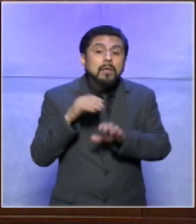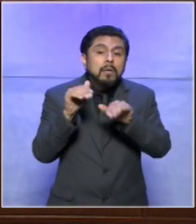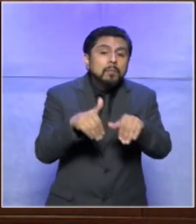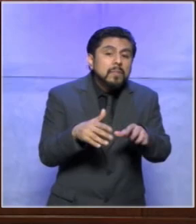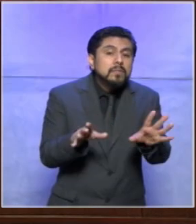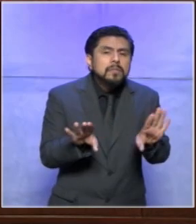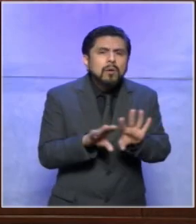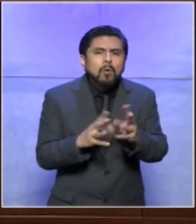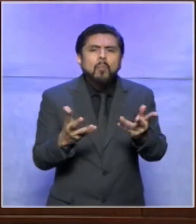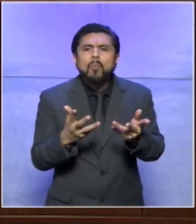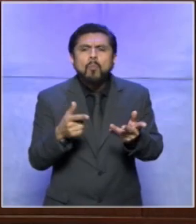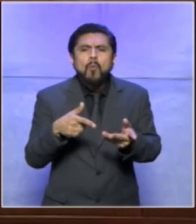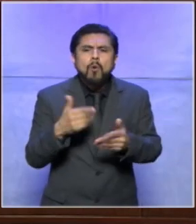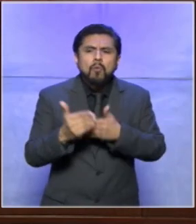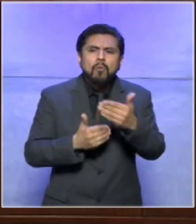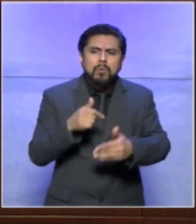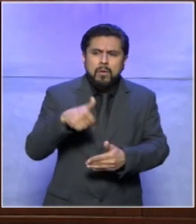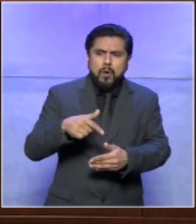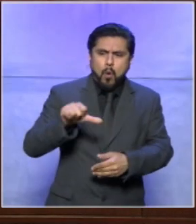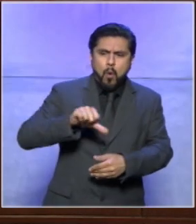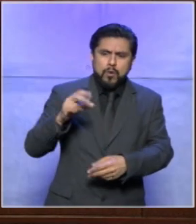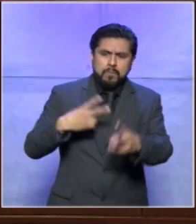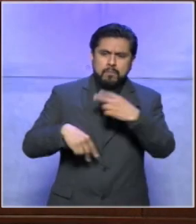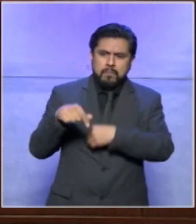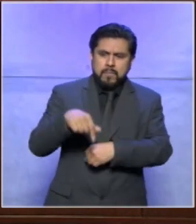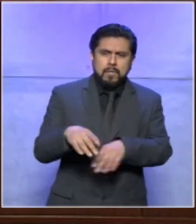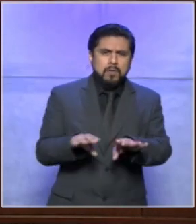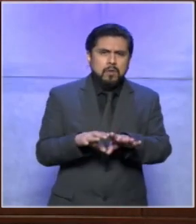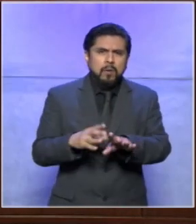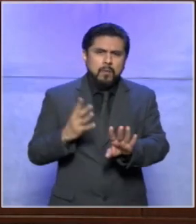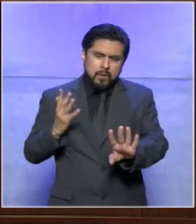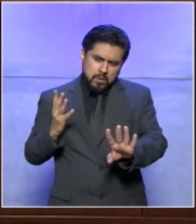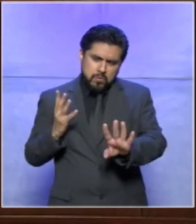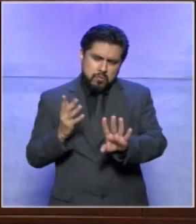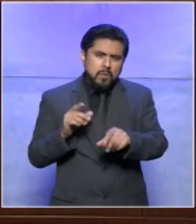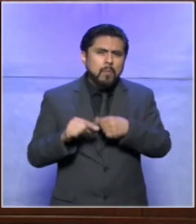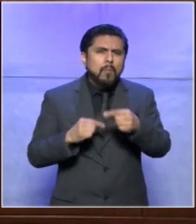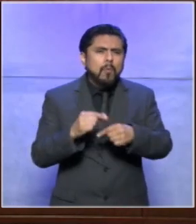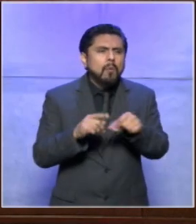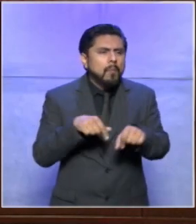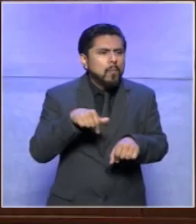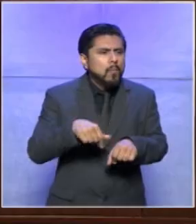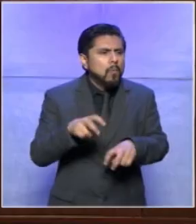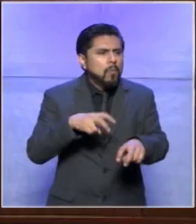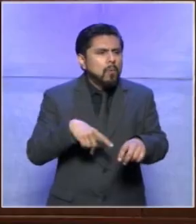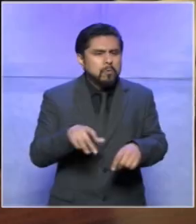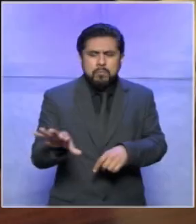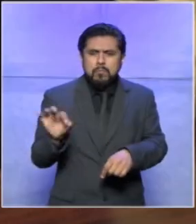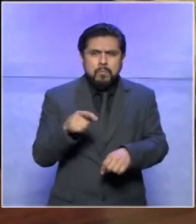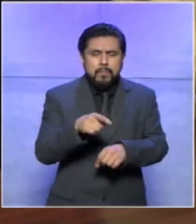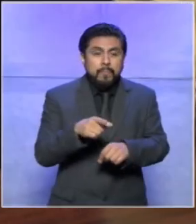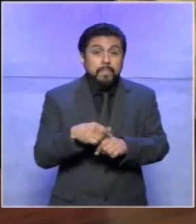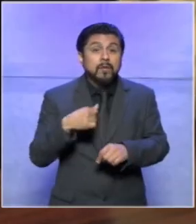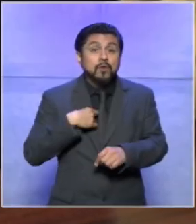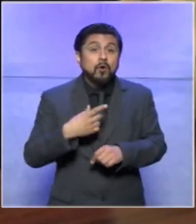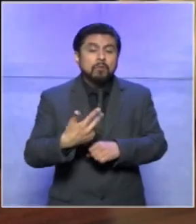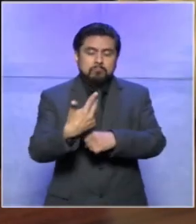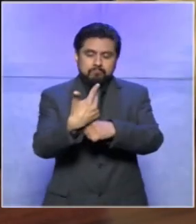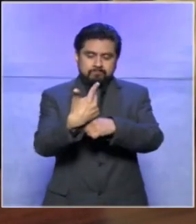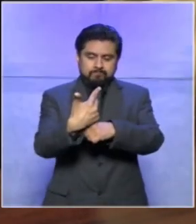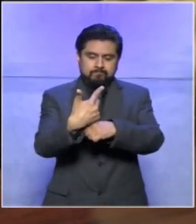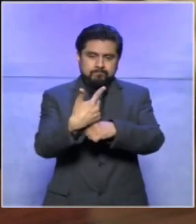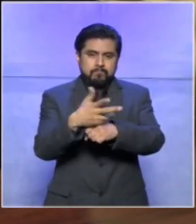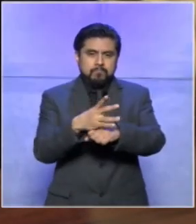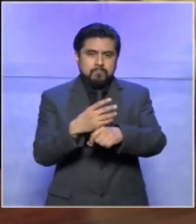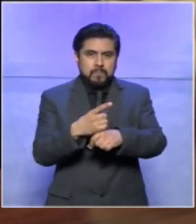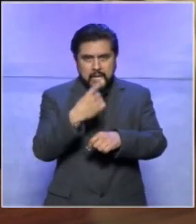trabajos como como fue esa esa digamos esa ruta hasta llegar al tribunal electoral infantil hoy tuve que grabar un vídeo sobre